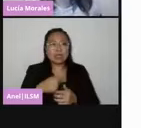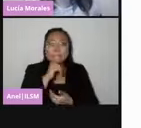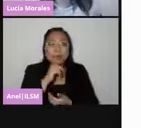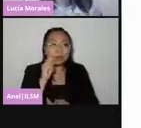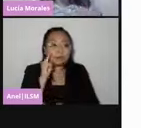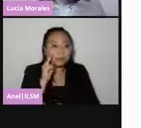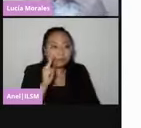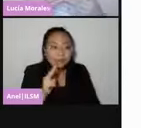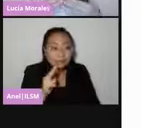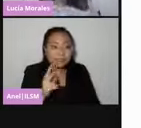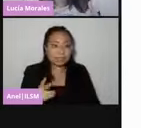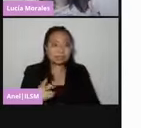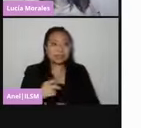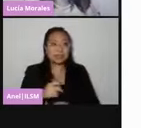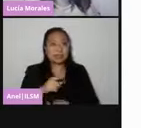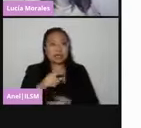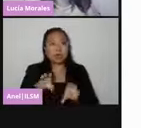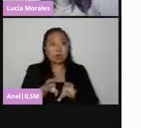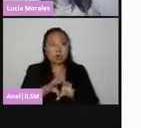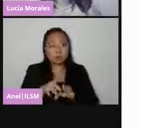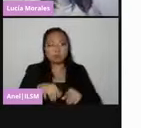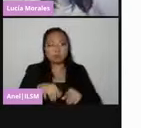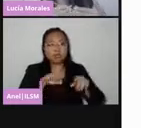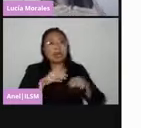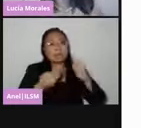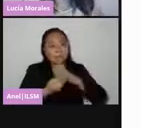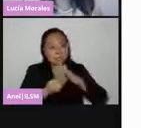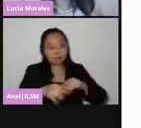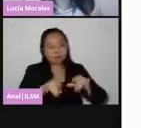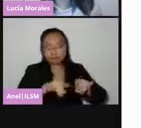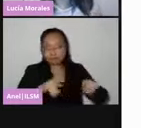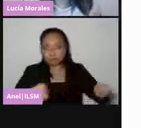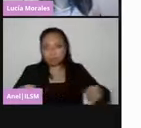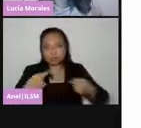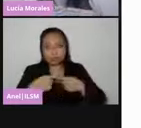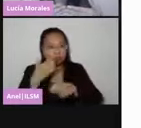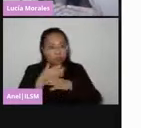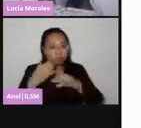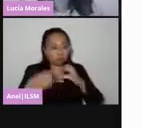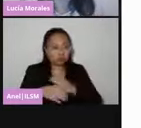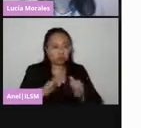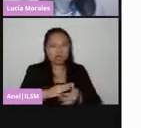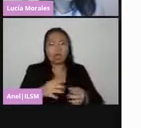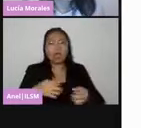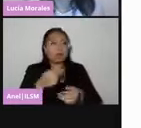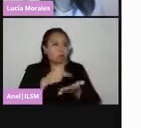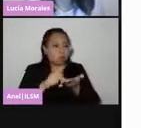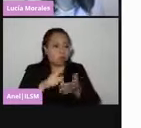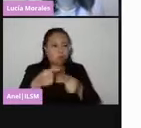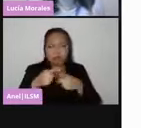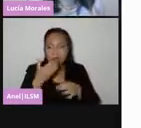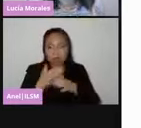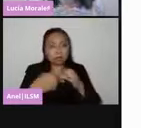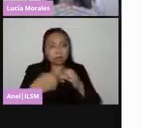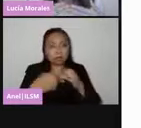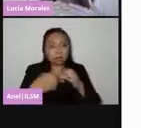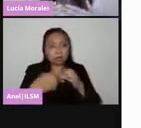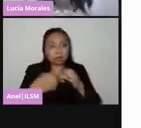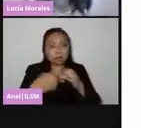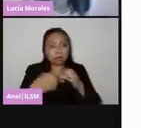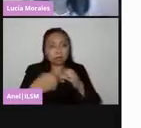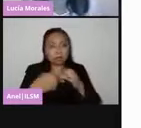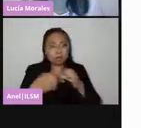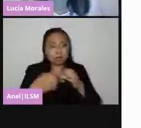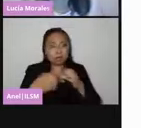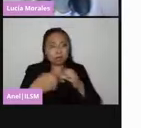actos, los actos de instalación. Y es muy importante que estén presentes las y los representantes de los partidos políticos, en su